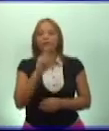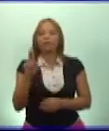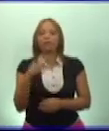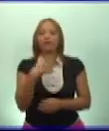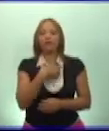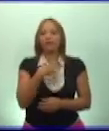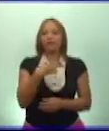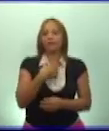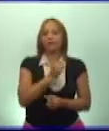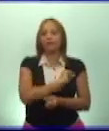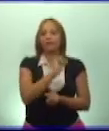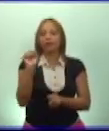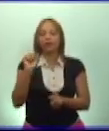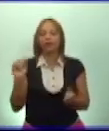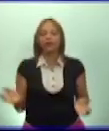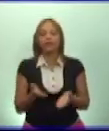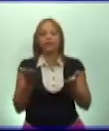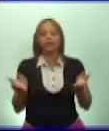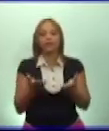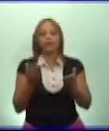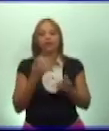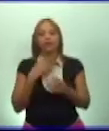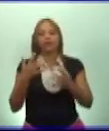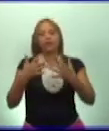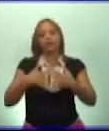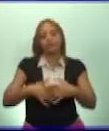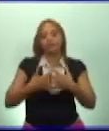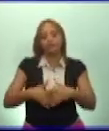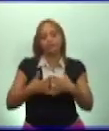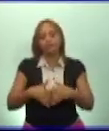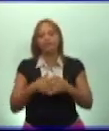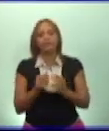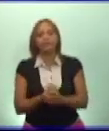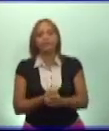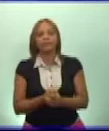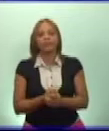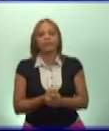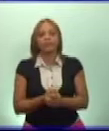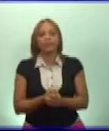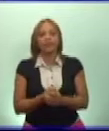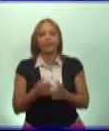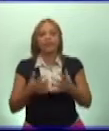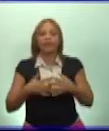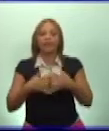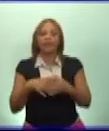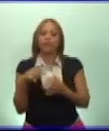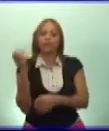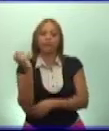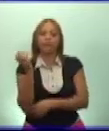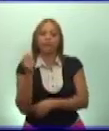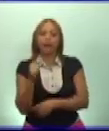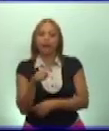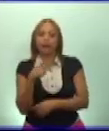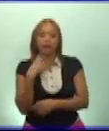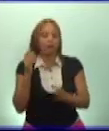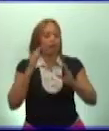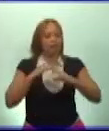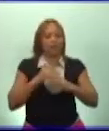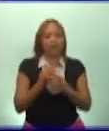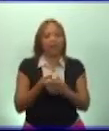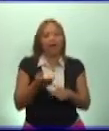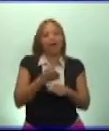logros en el desarrollo industrial. La industria mecánica no existía antes del triunfo de la revolución.